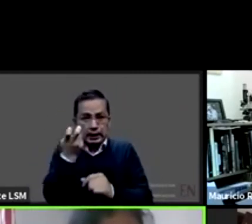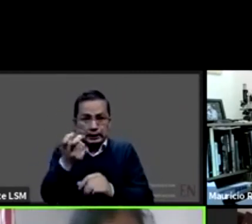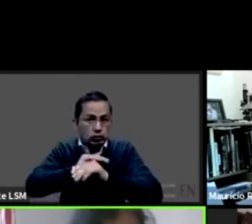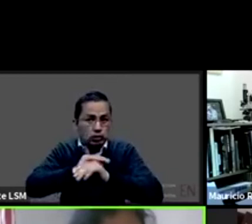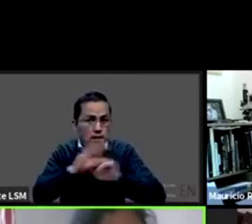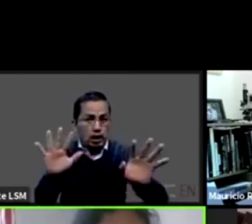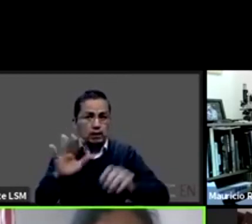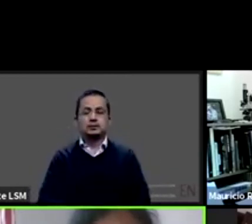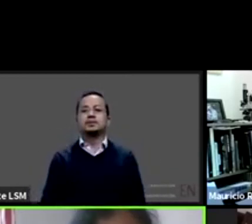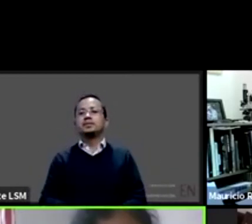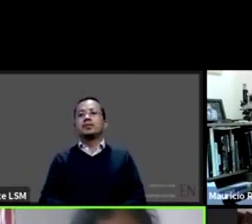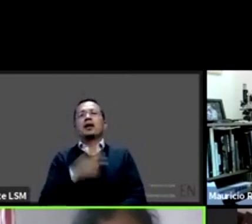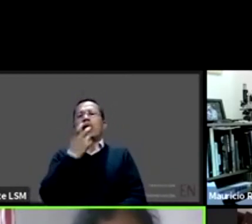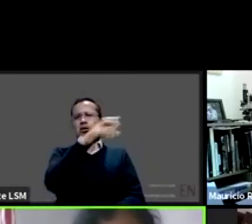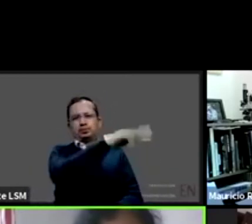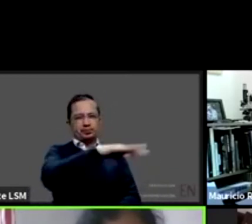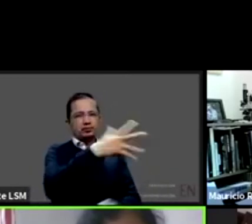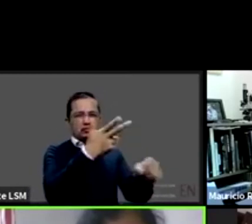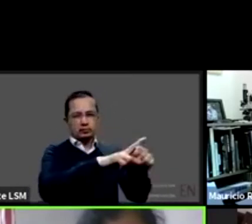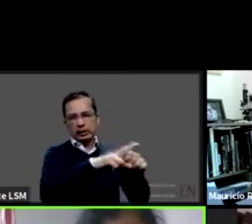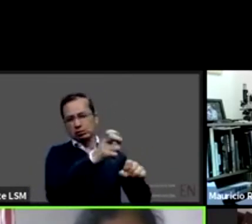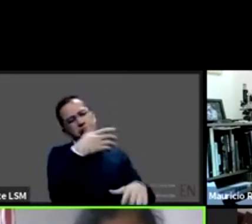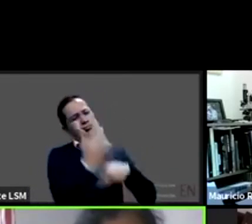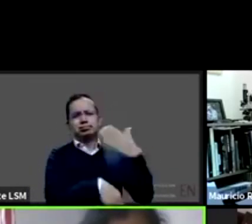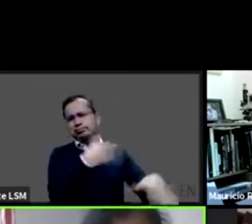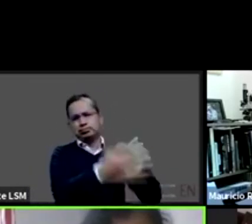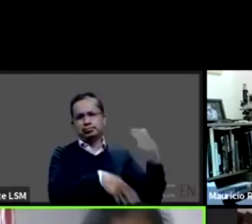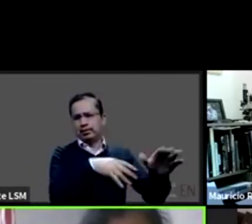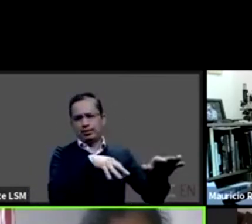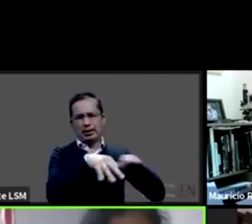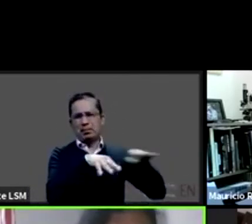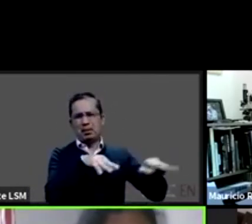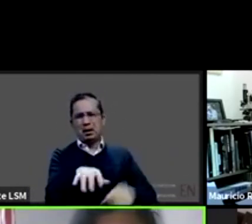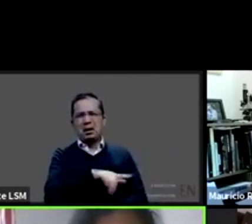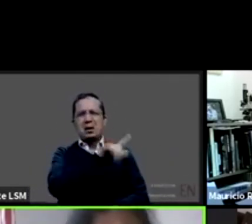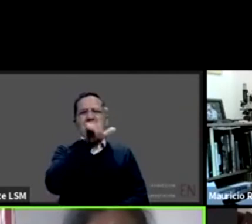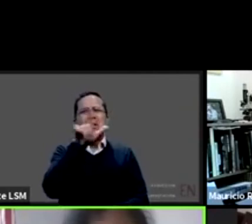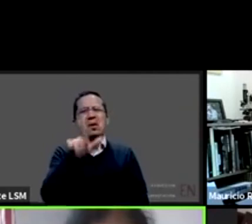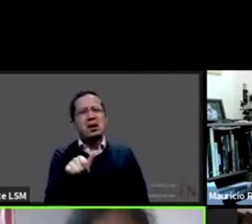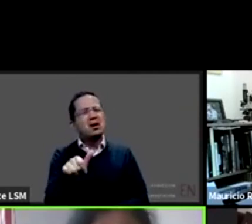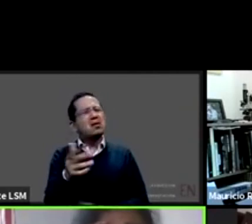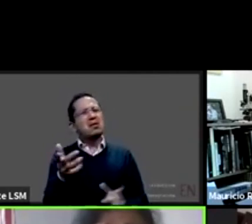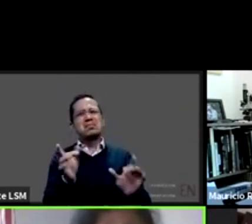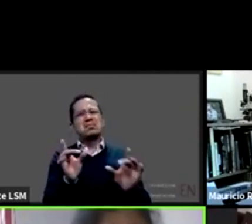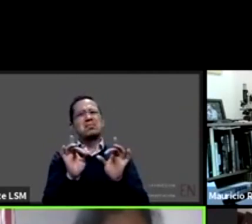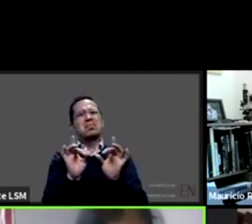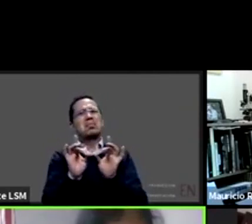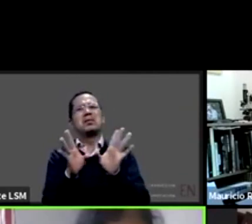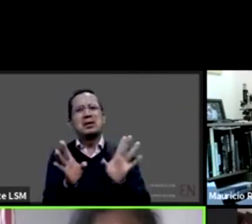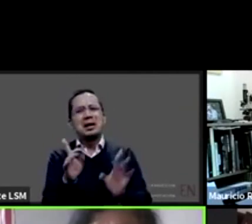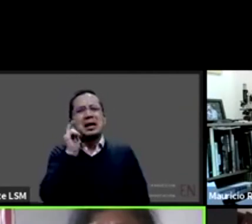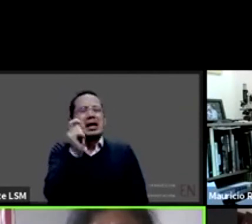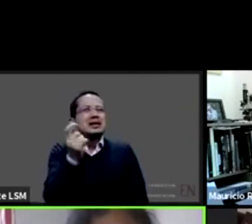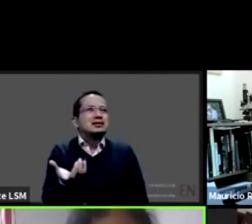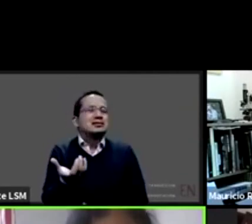estaban y hubo un yo no llamaría ni siquiera puede ser ni descuido si no informó